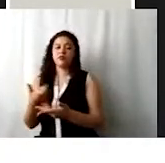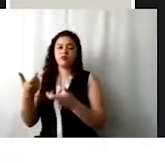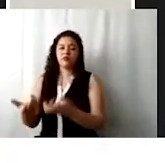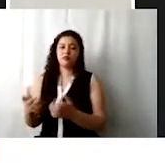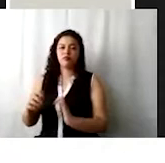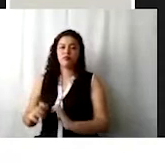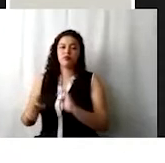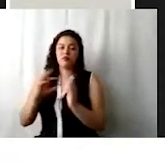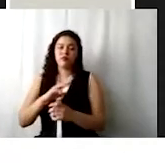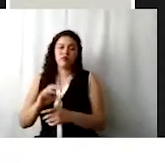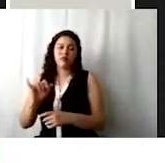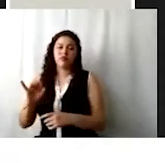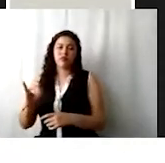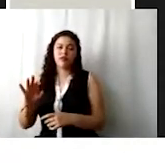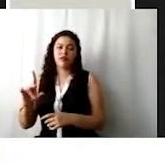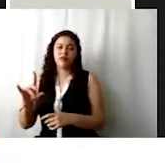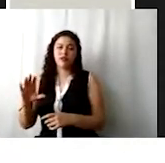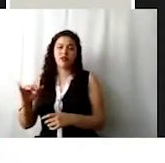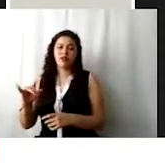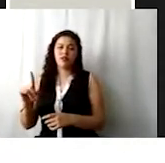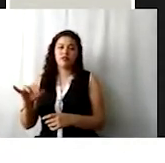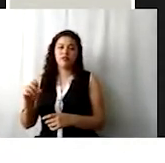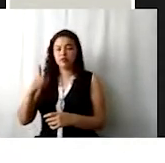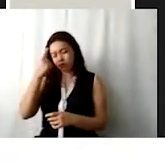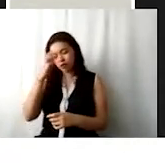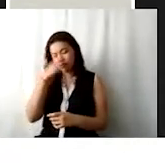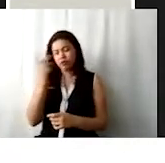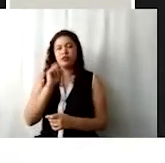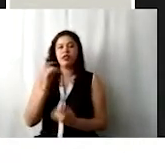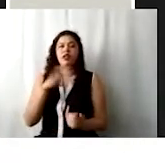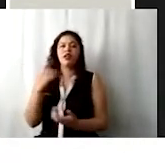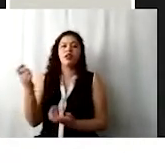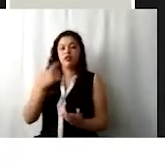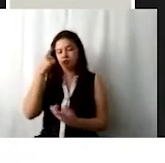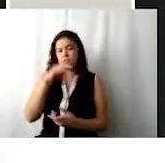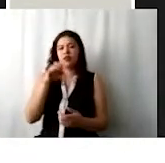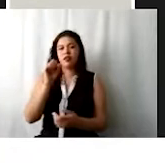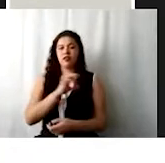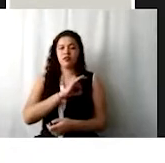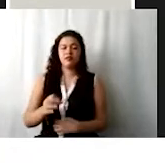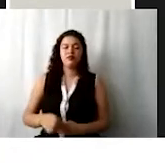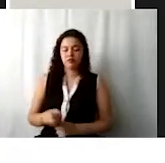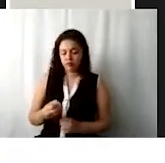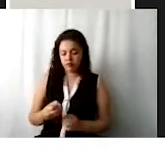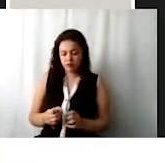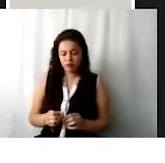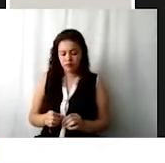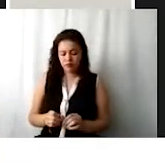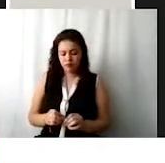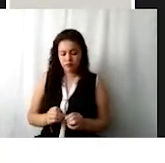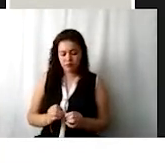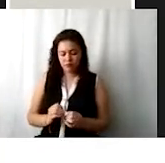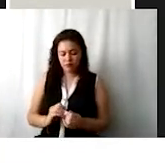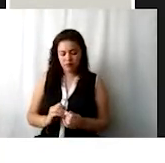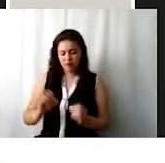fideicomisos, con el objeto de verificar que se cuenta con recursos para cubrirlo. El sistema contiene varias validaciones